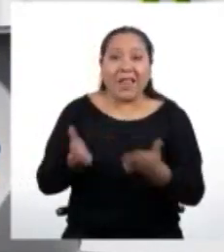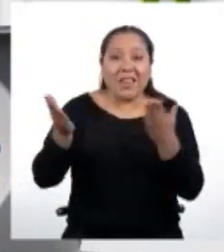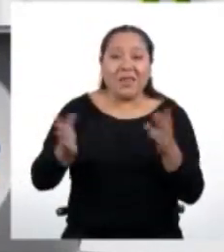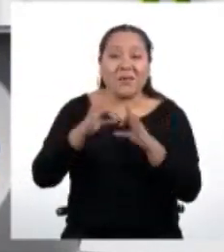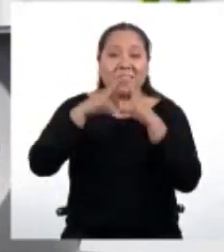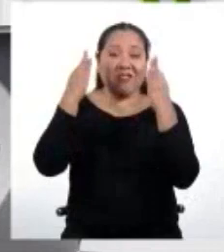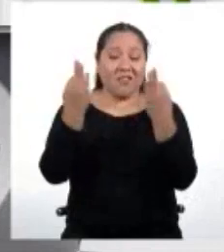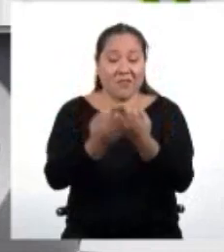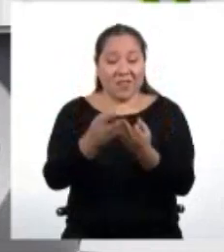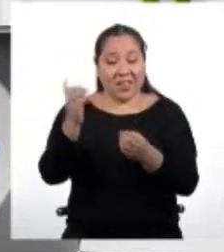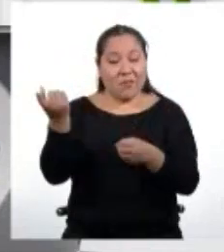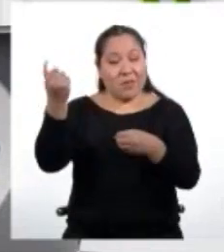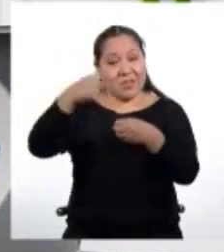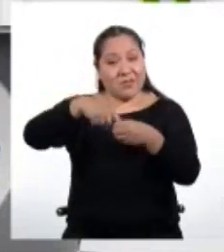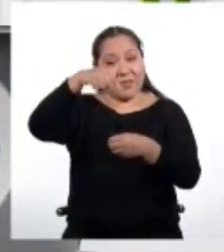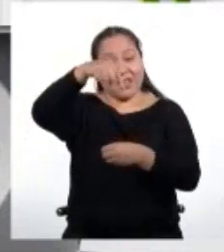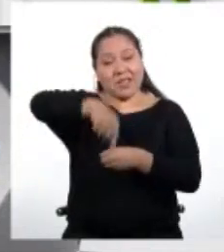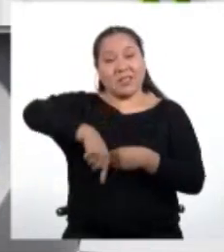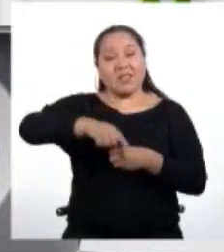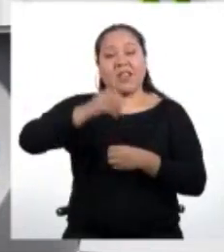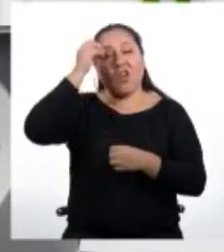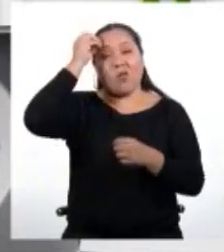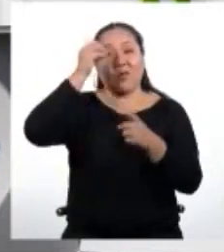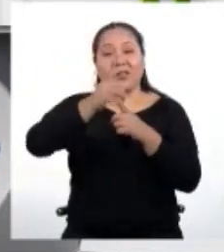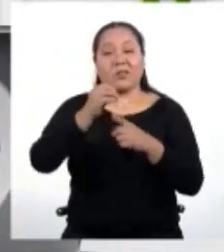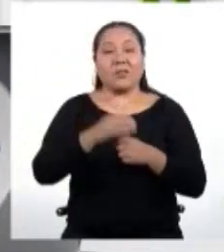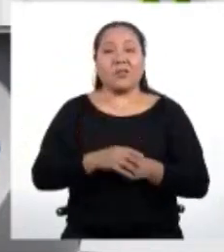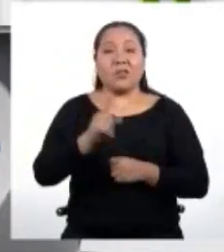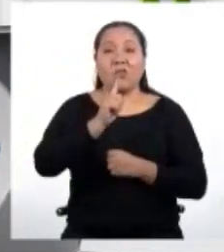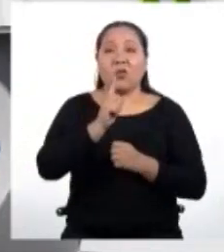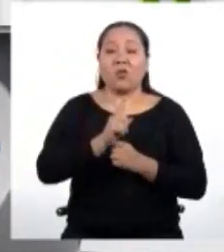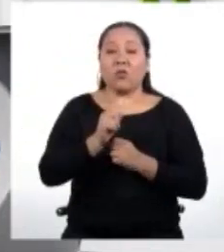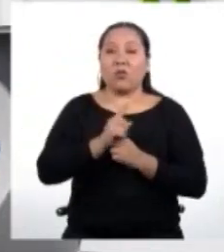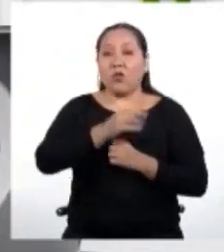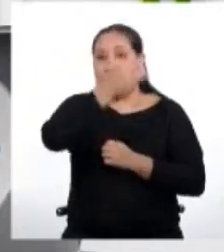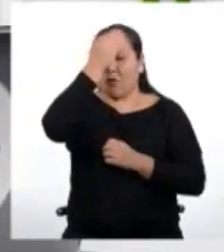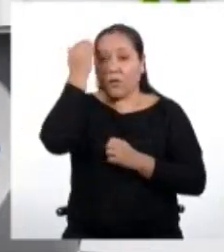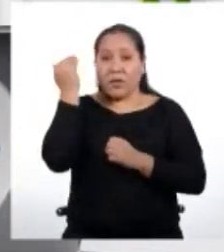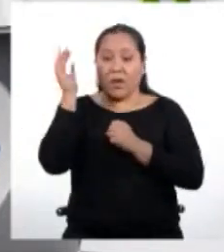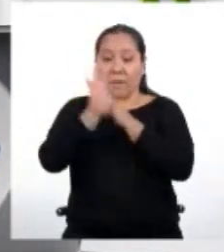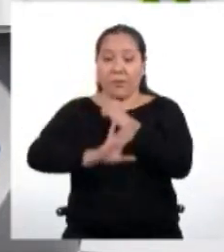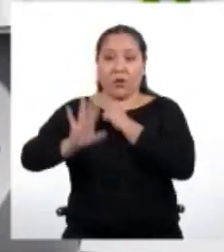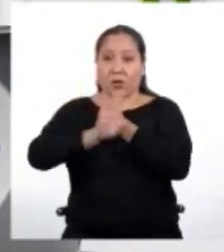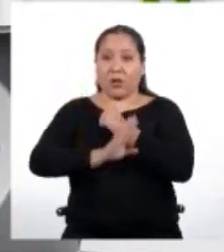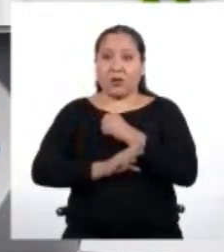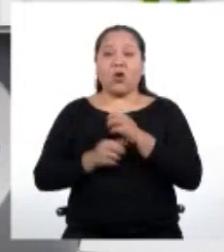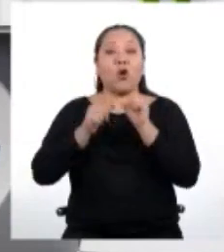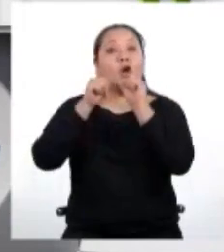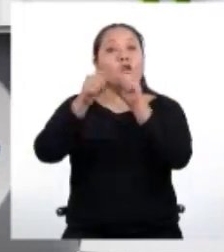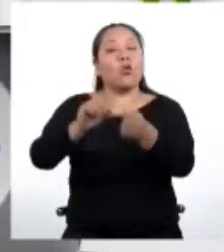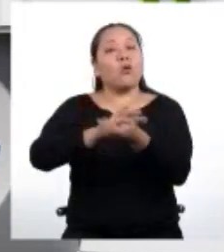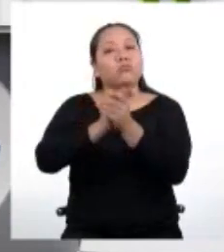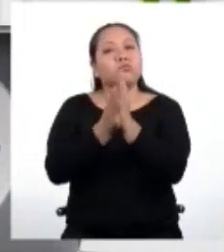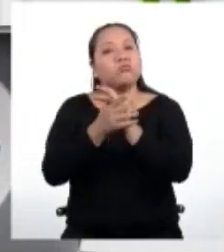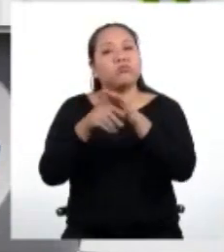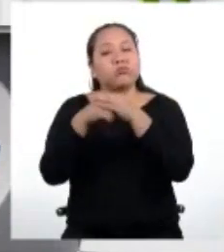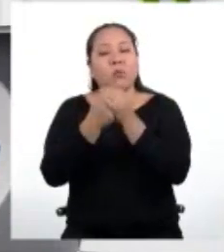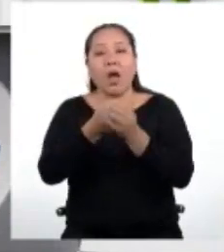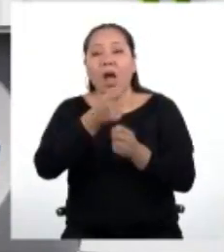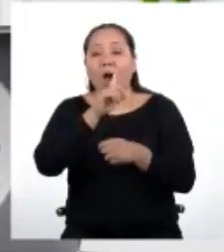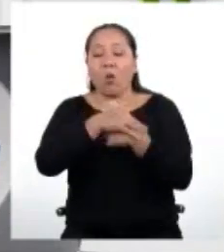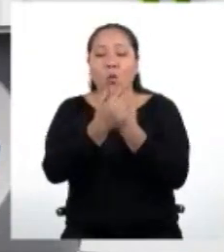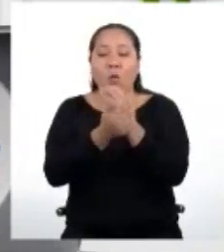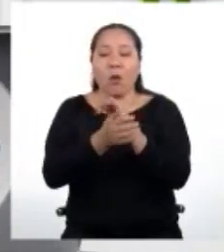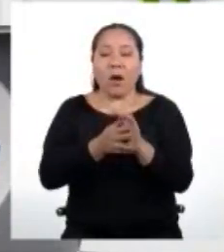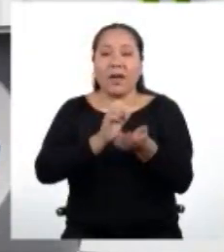este reto. Y no te olvides de mantenerte precavido ante el COVID-19. No dejes de lavarte las manos con abundante jabón ni olvides